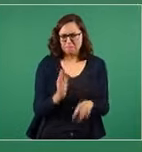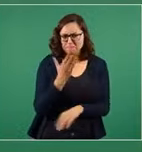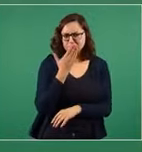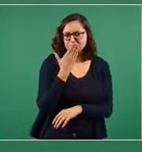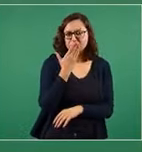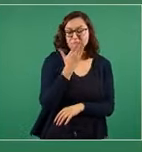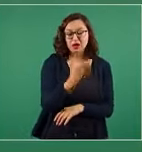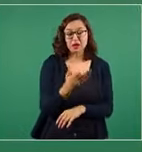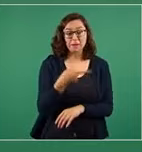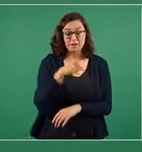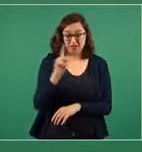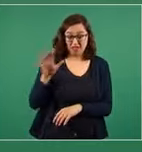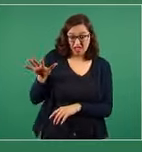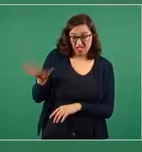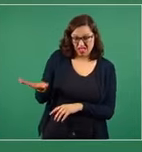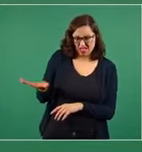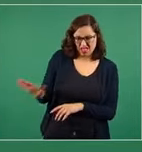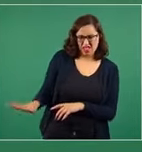una nueva clase media.